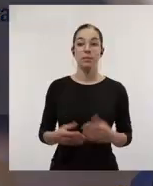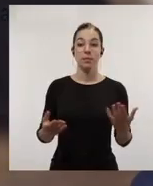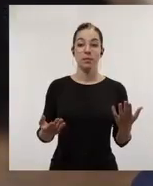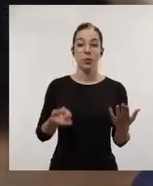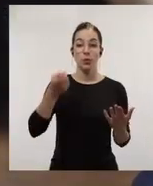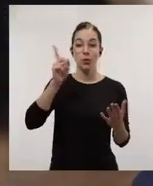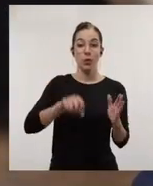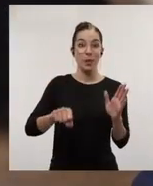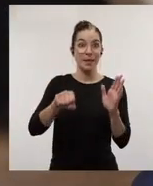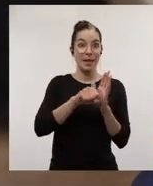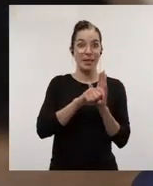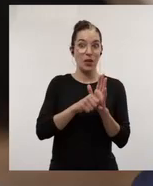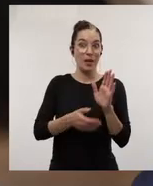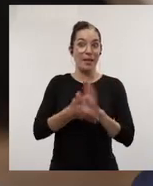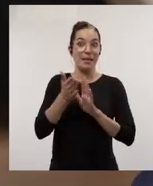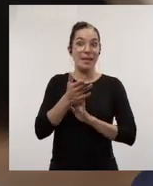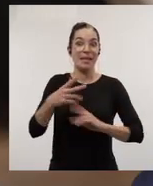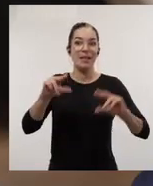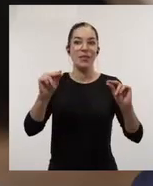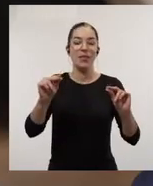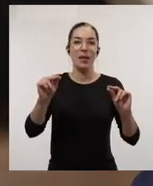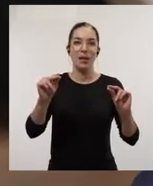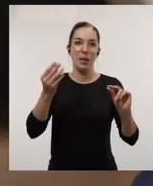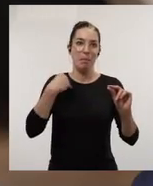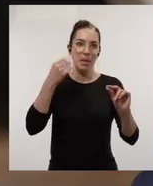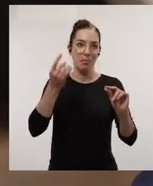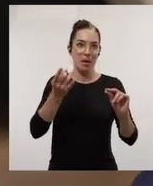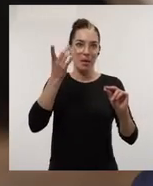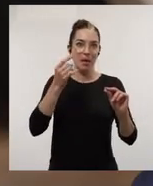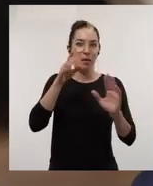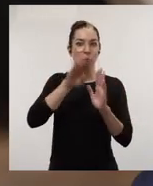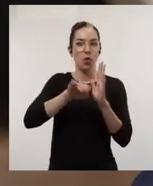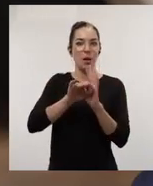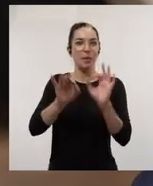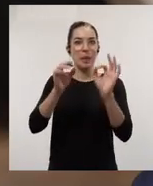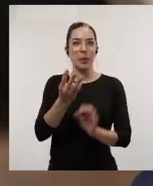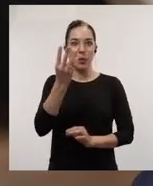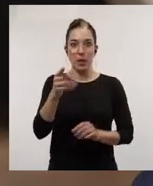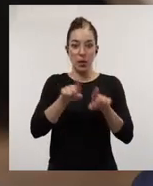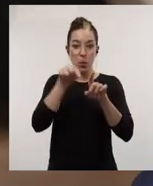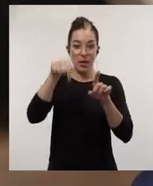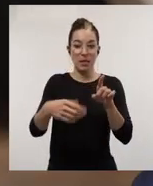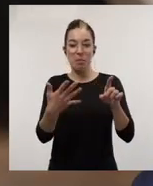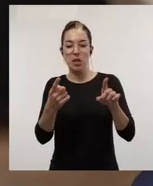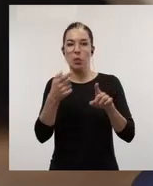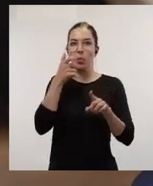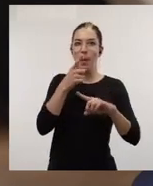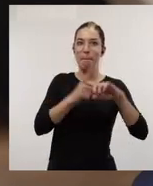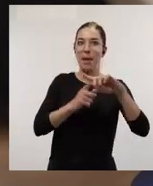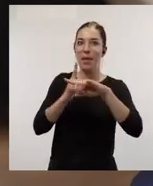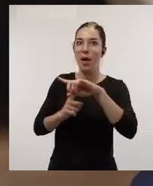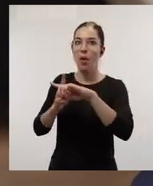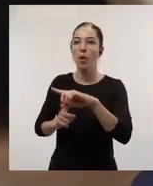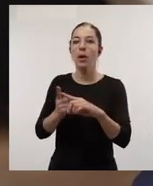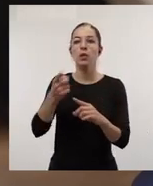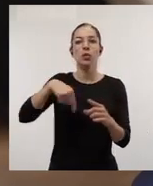Para cerrar este mes del sello esta iniciativa que ha consistido en tres programas específicos como este de una media hora de duración en